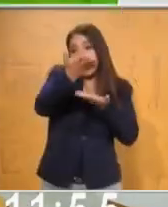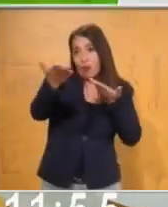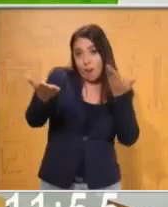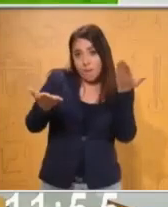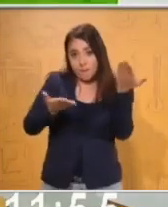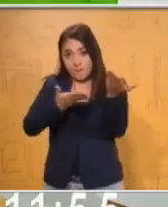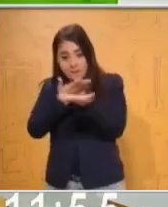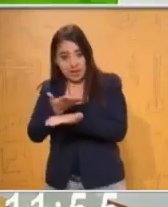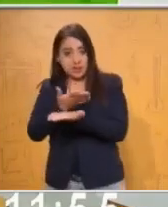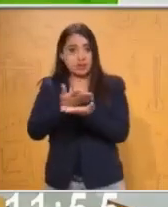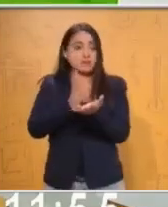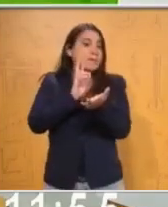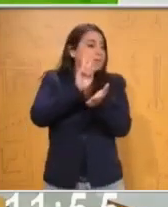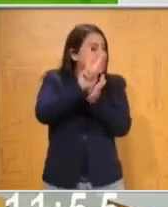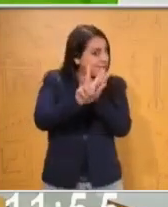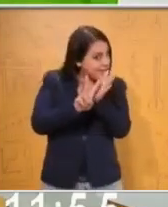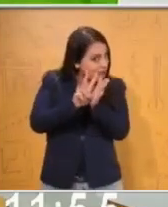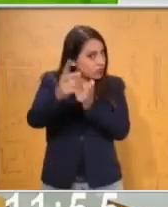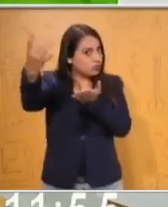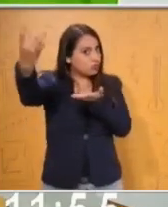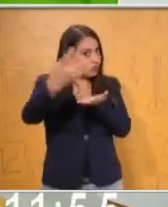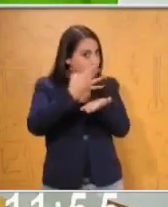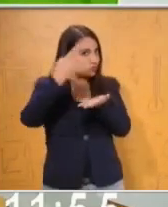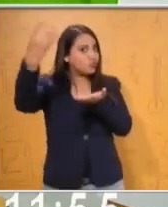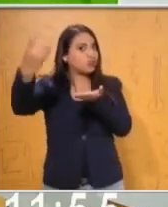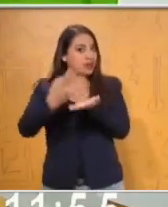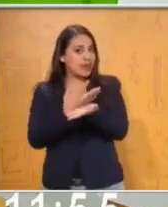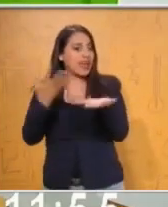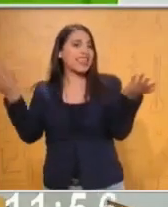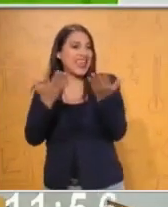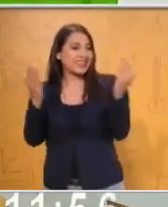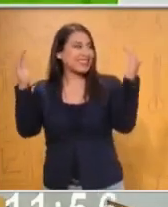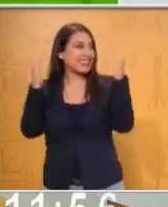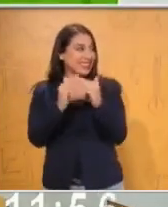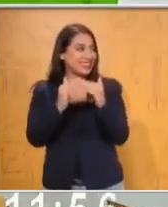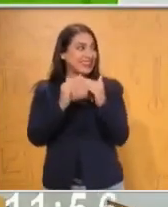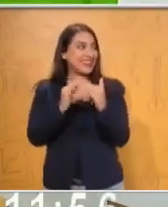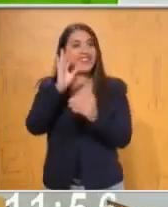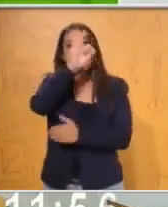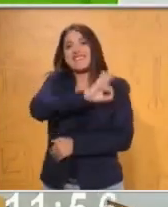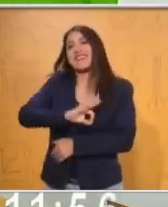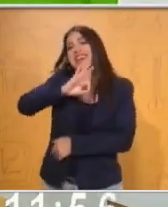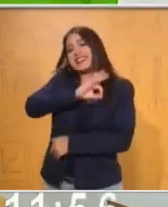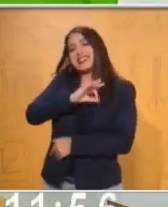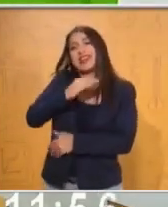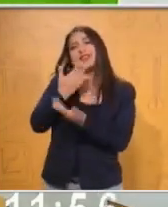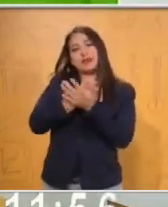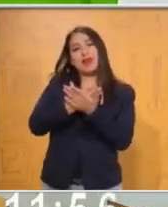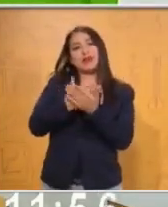sus videos que realicen en casa. Así es que felicidades y los esperamos el próximo viernes. Gracias. Gracias. Gracias.